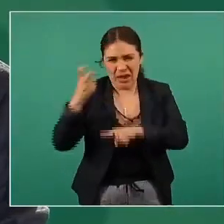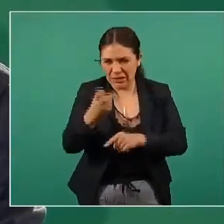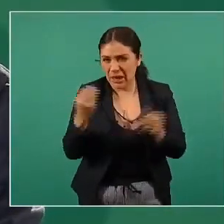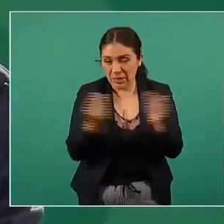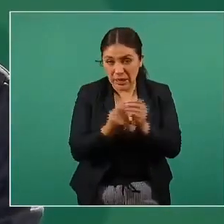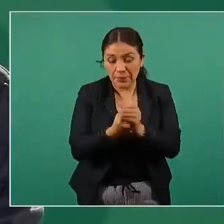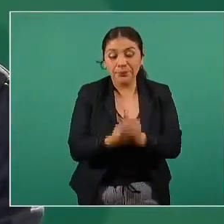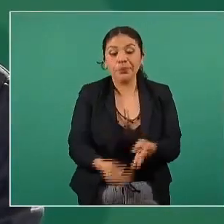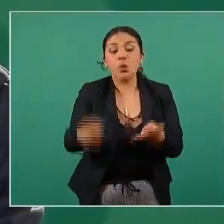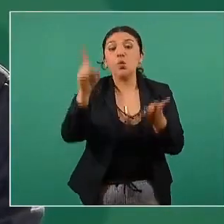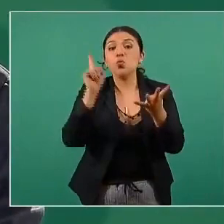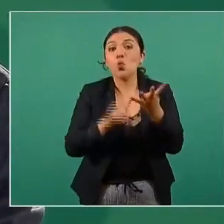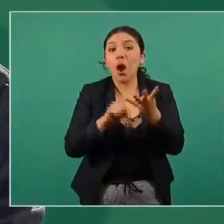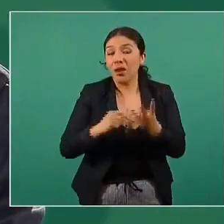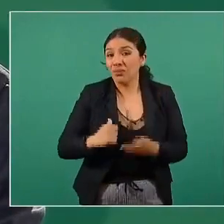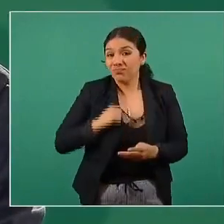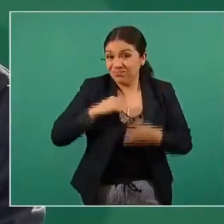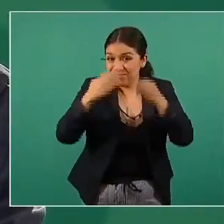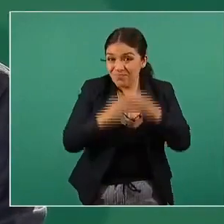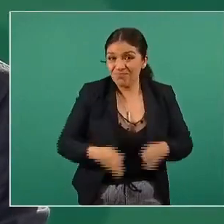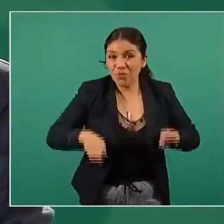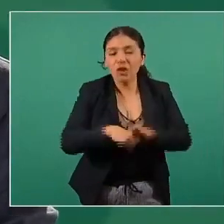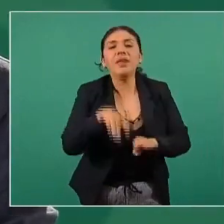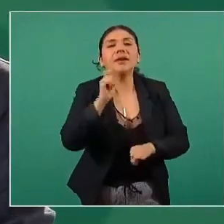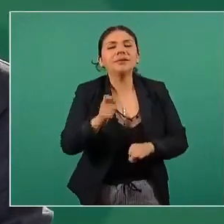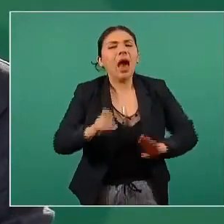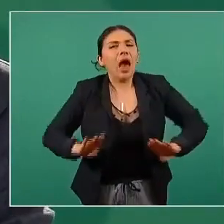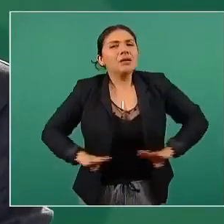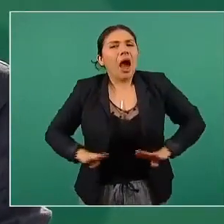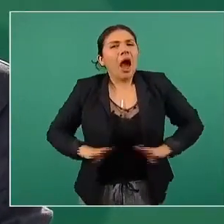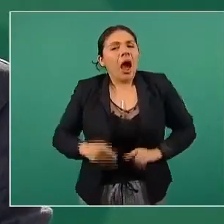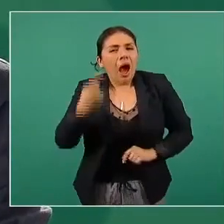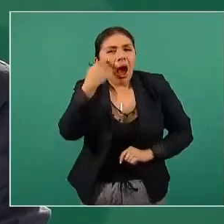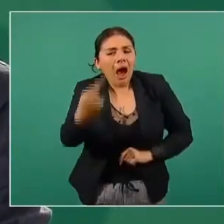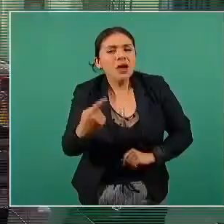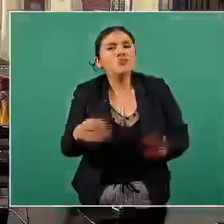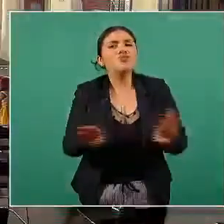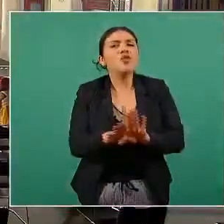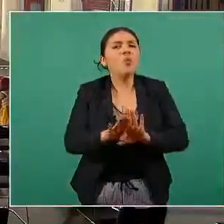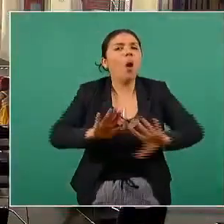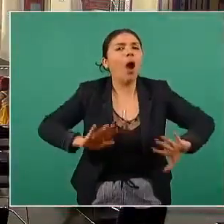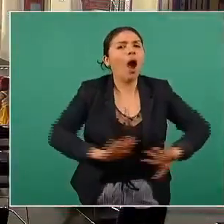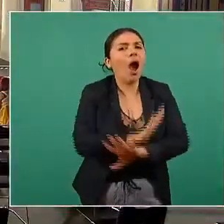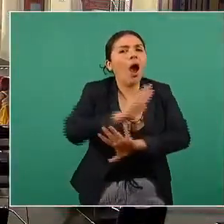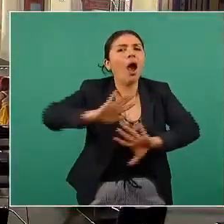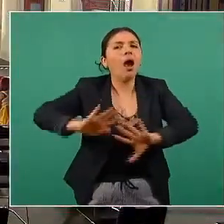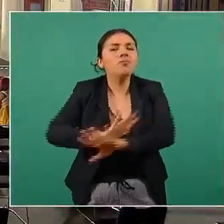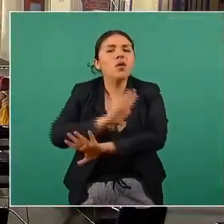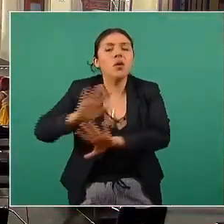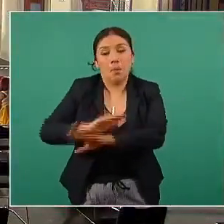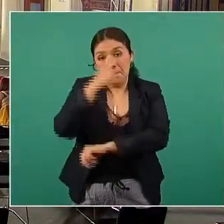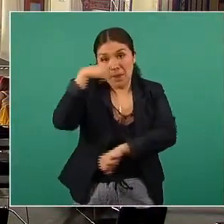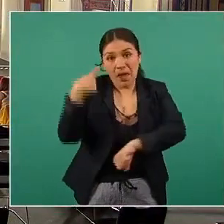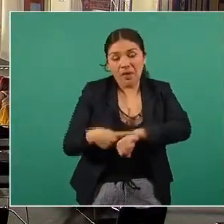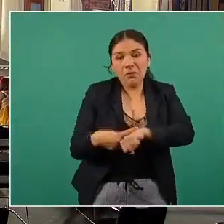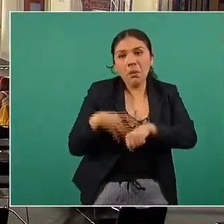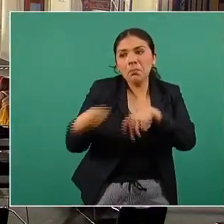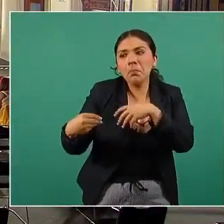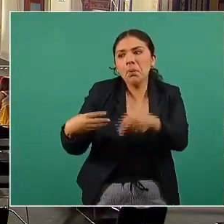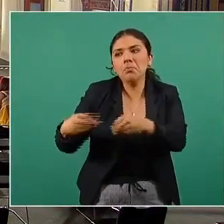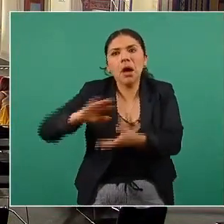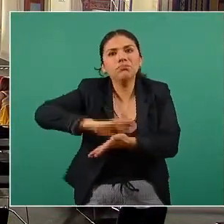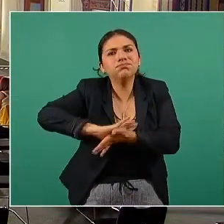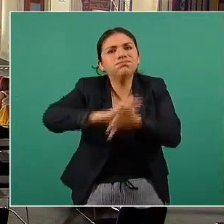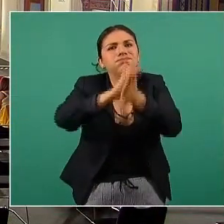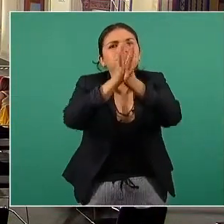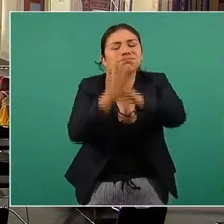Y el cuarto eje de priorización es esta condición dinámica, cambiante de la epidemia, donde